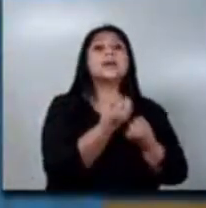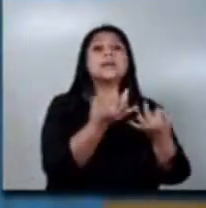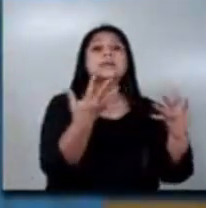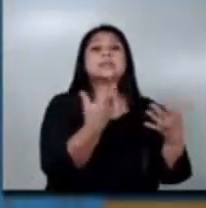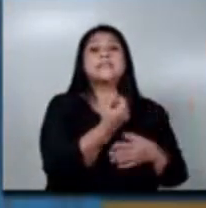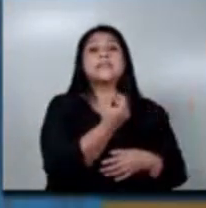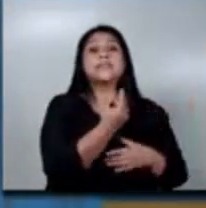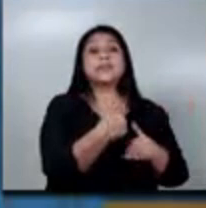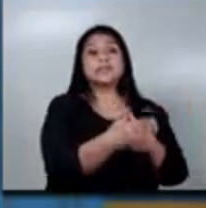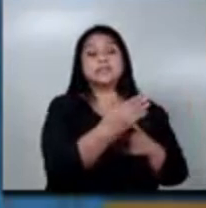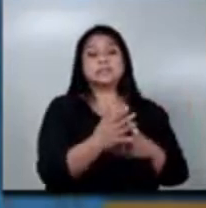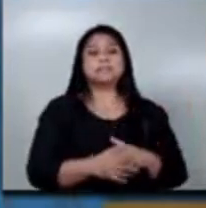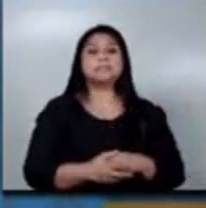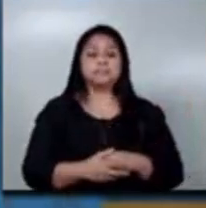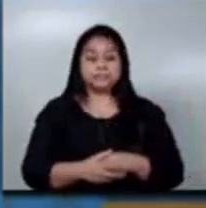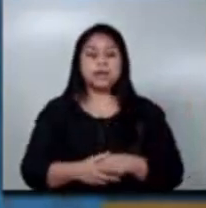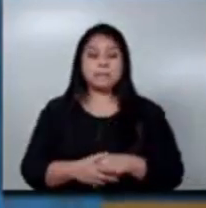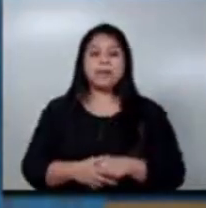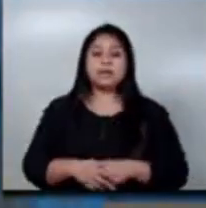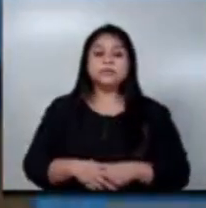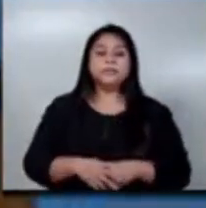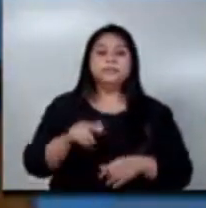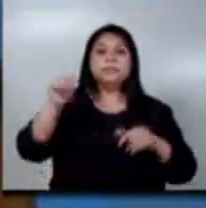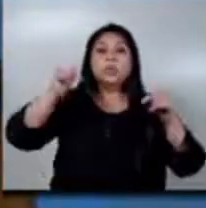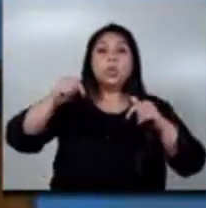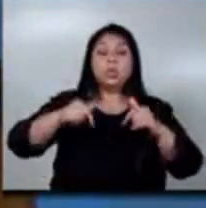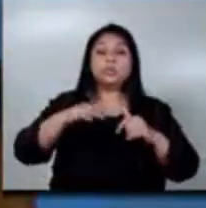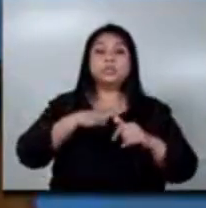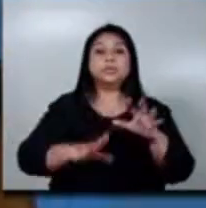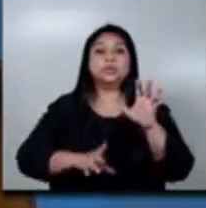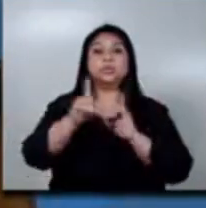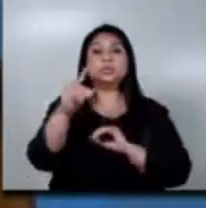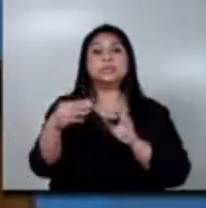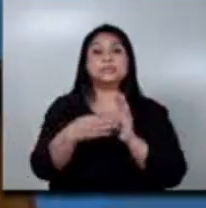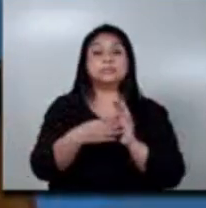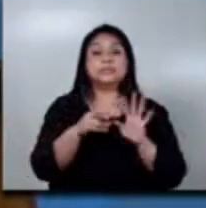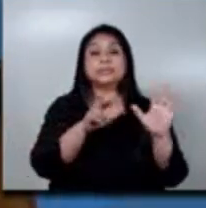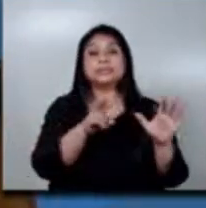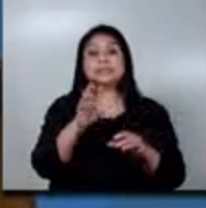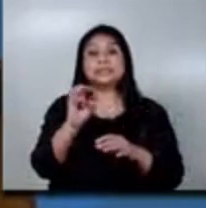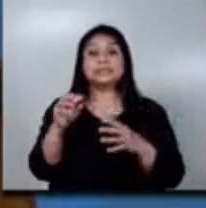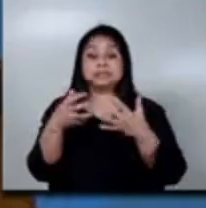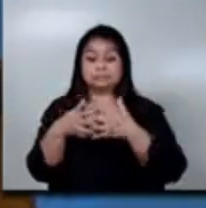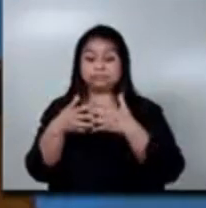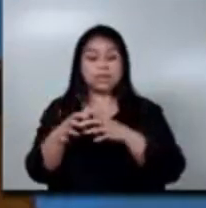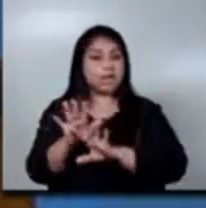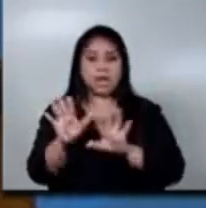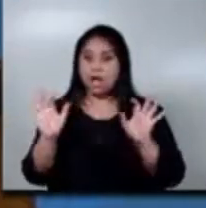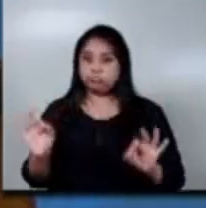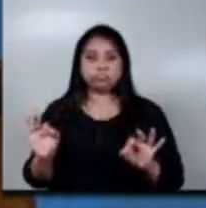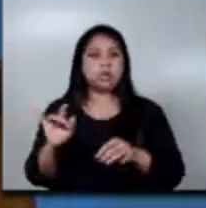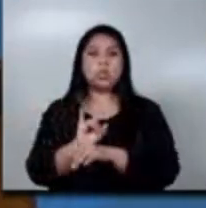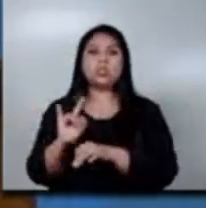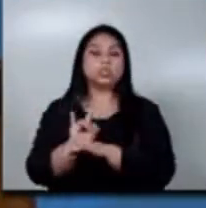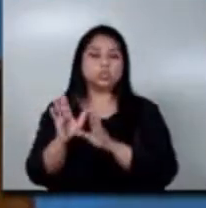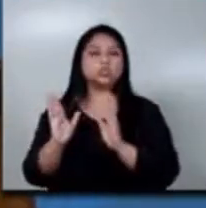Hasta la mañana del día de hoy teníamos registradas 11.700 empresas que ya han creado su usuario en